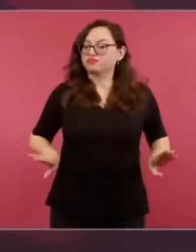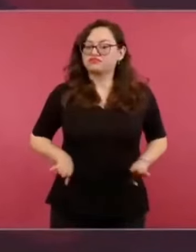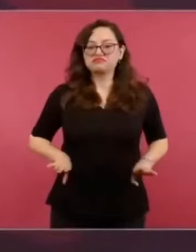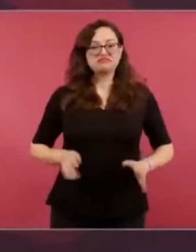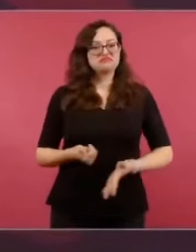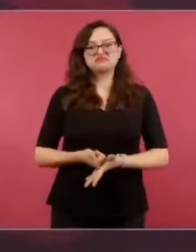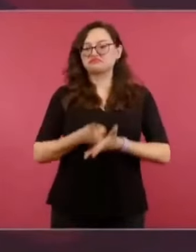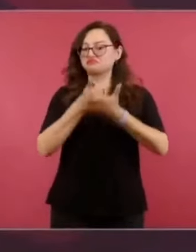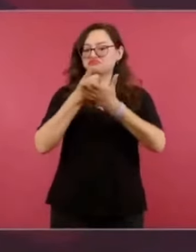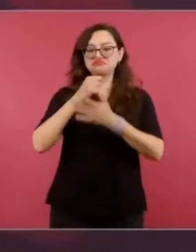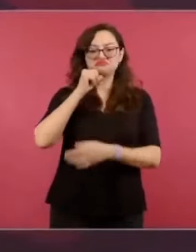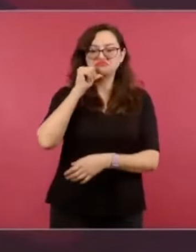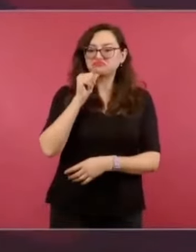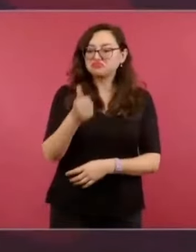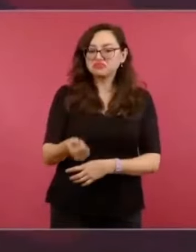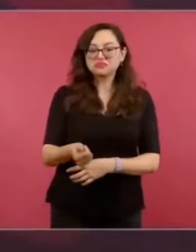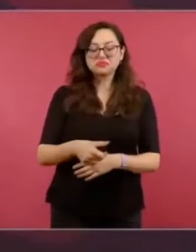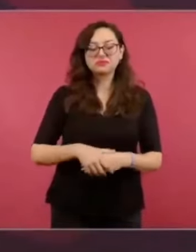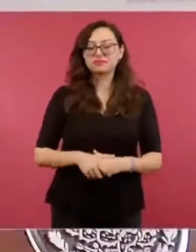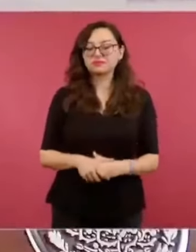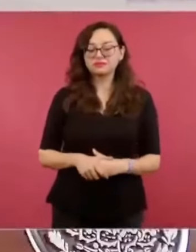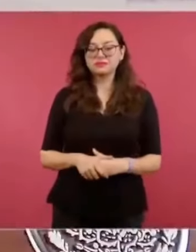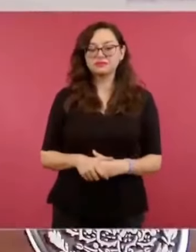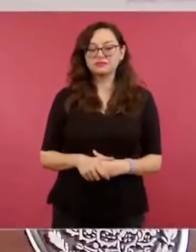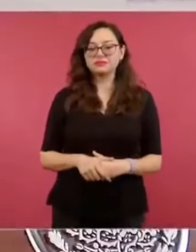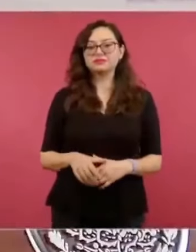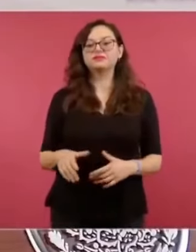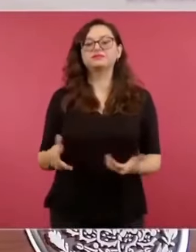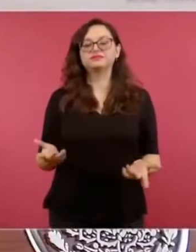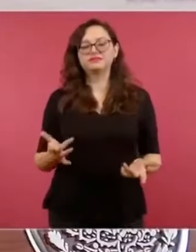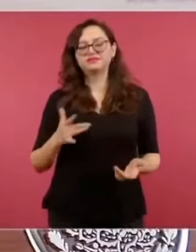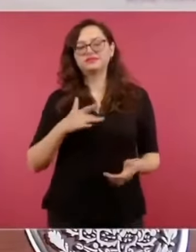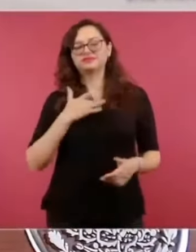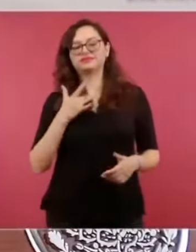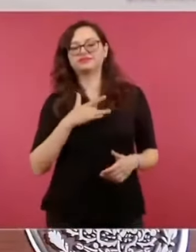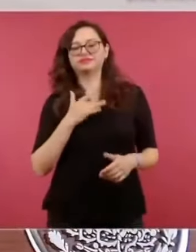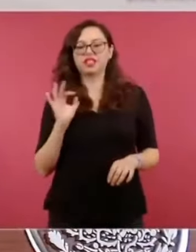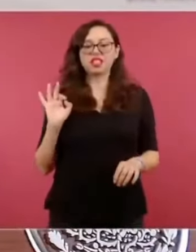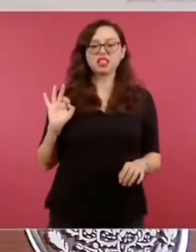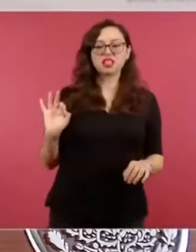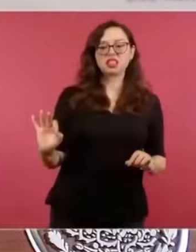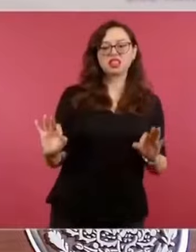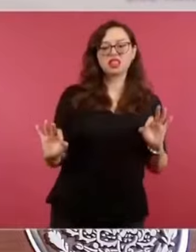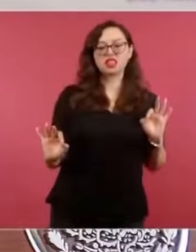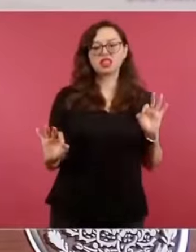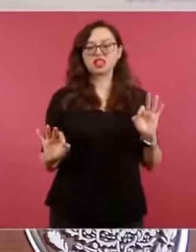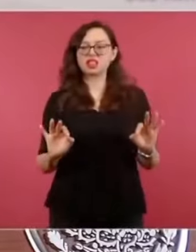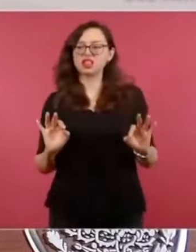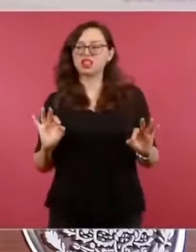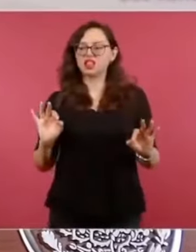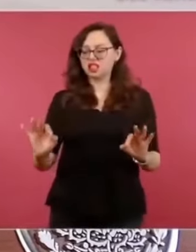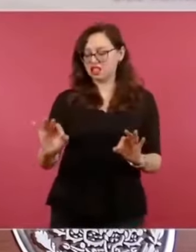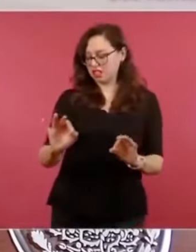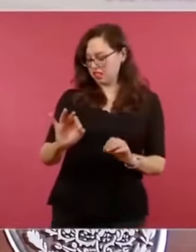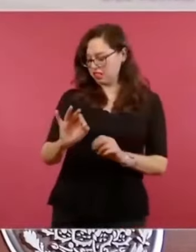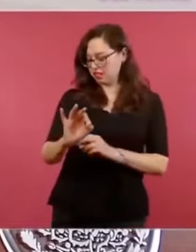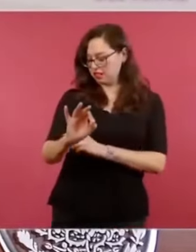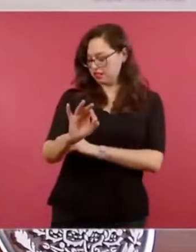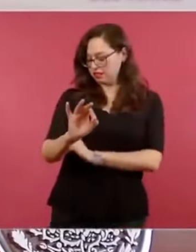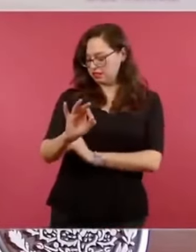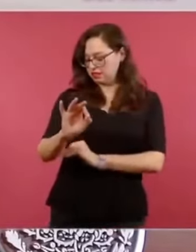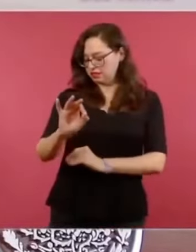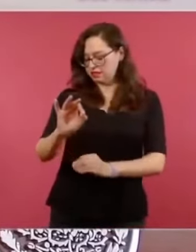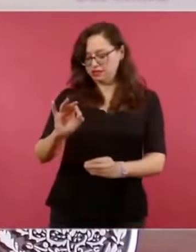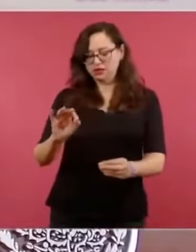tendenciosa, lo vimos en el